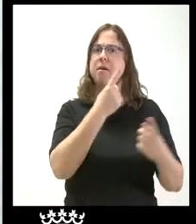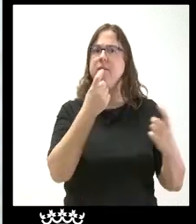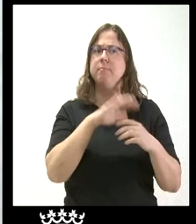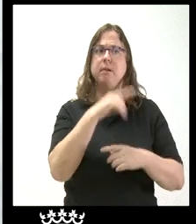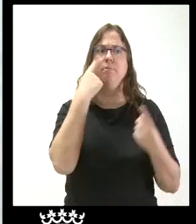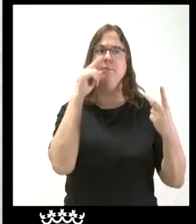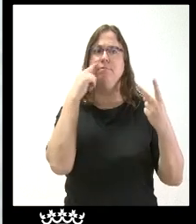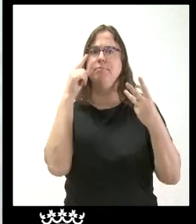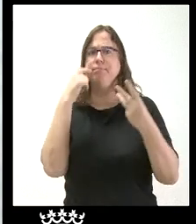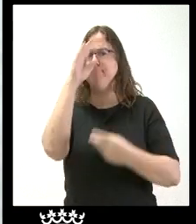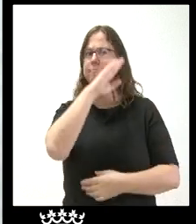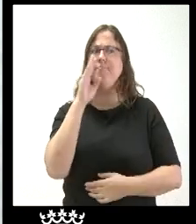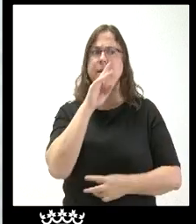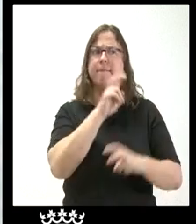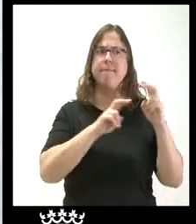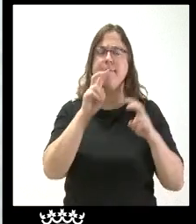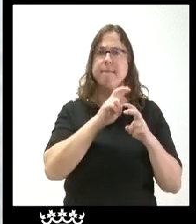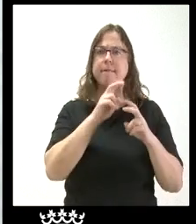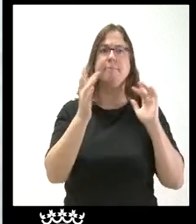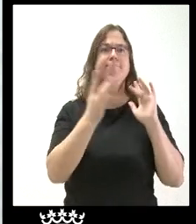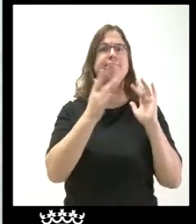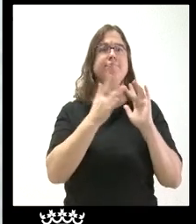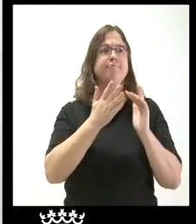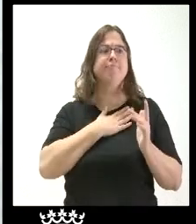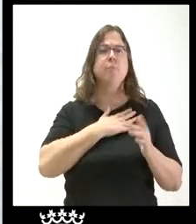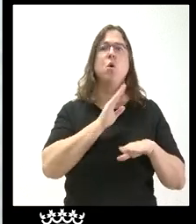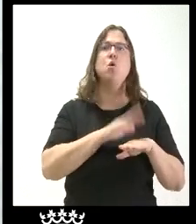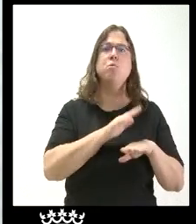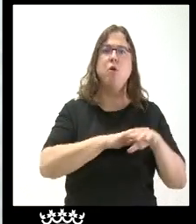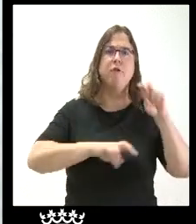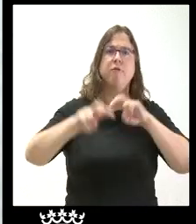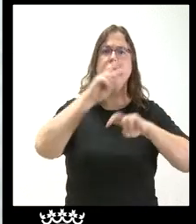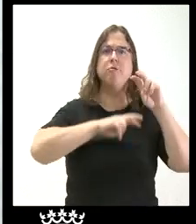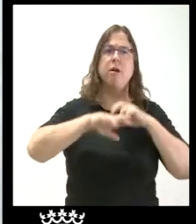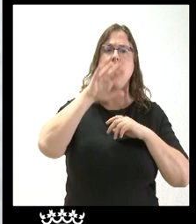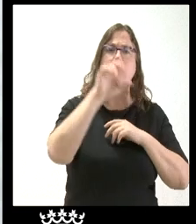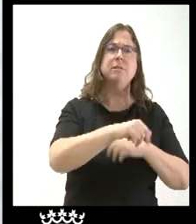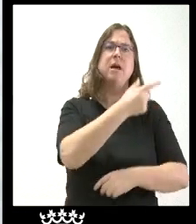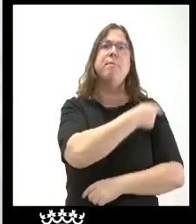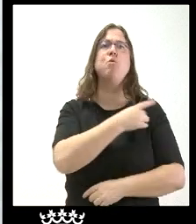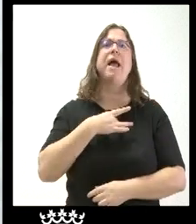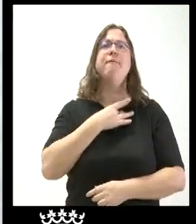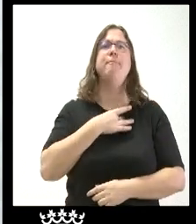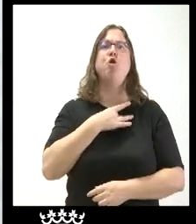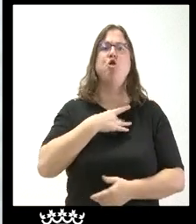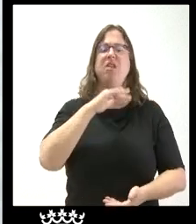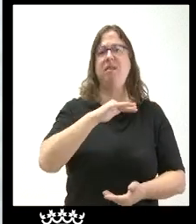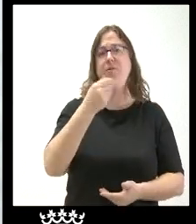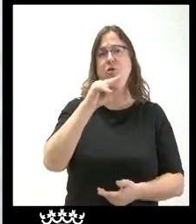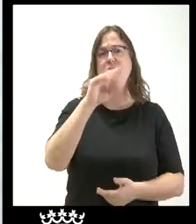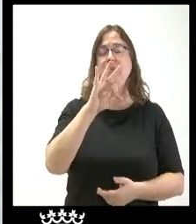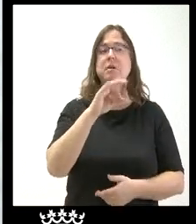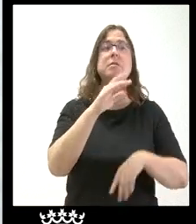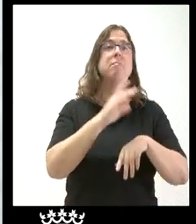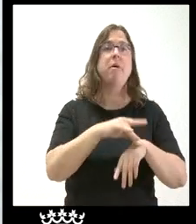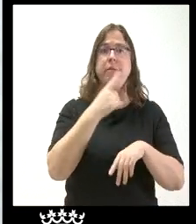varios casos de padres que se han puesto en contacto con nosotros porque están intentando acceder a ella y desde los servicios médicos les